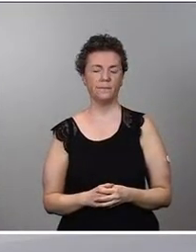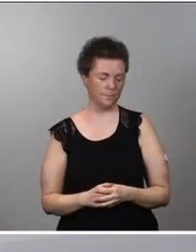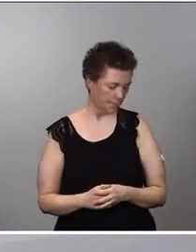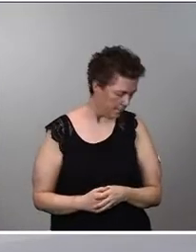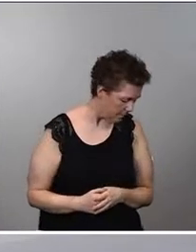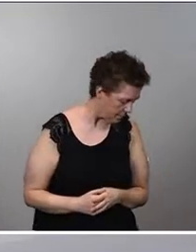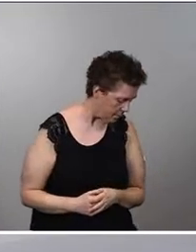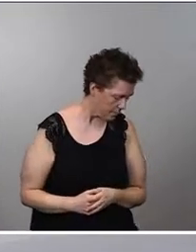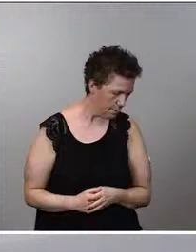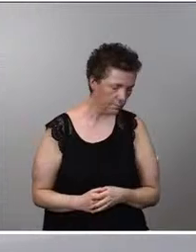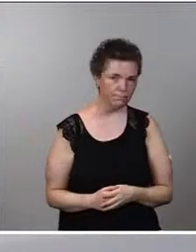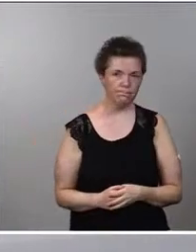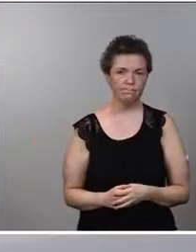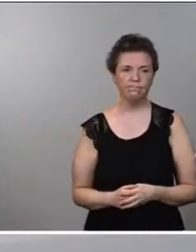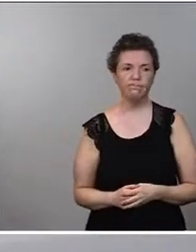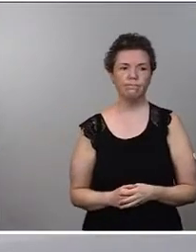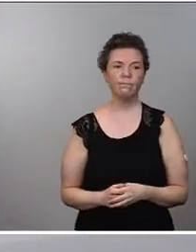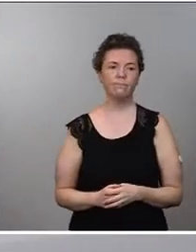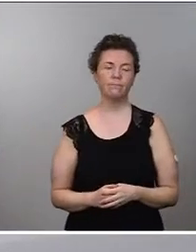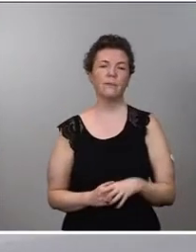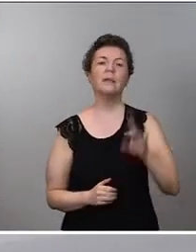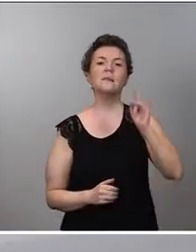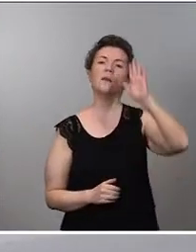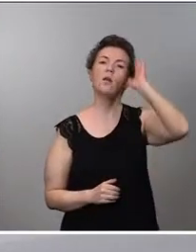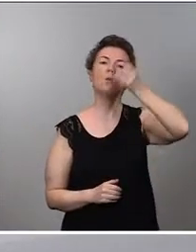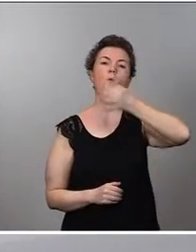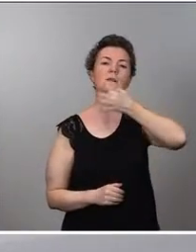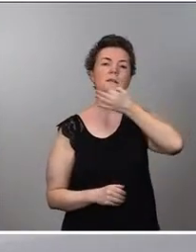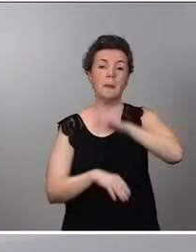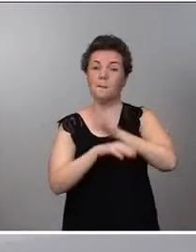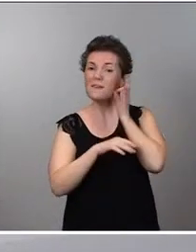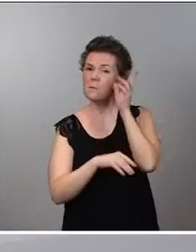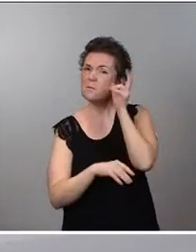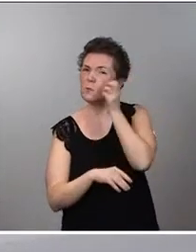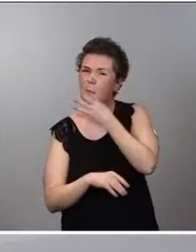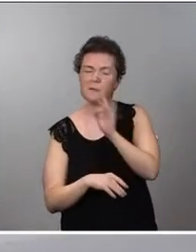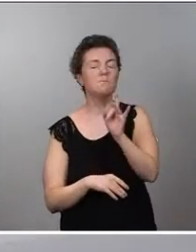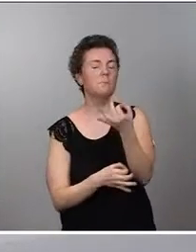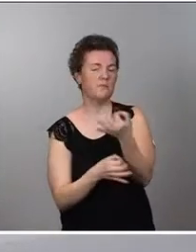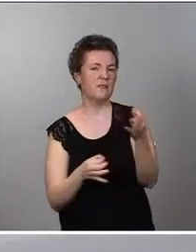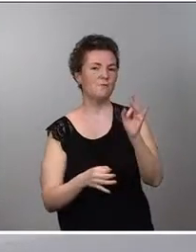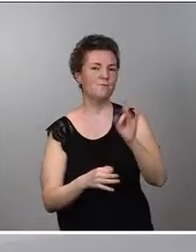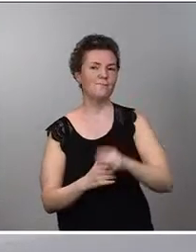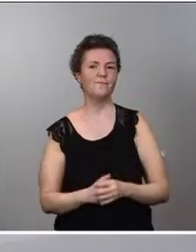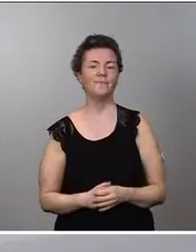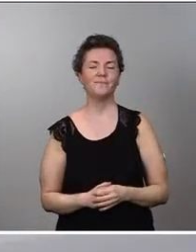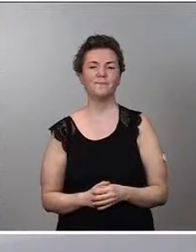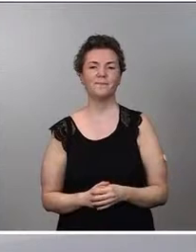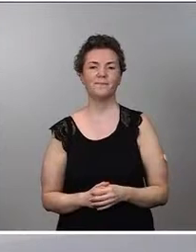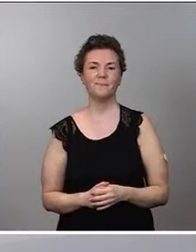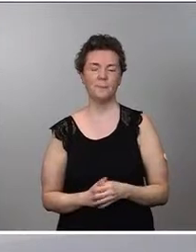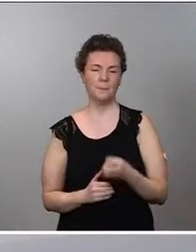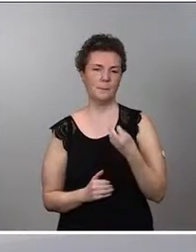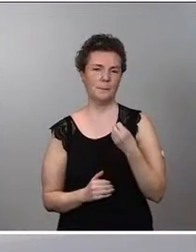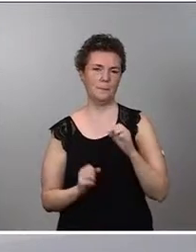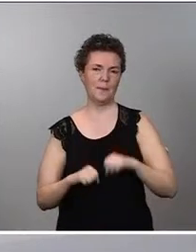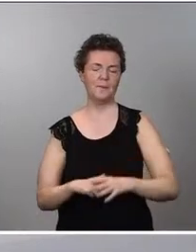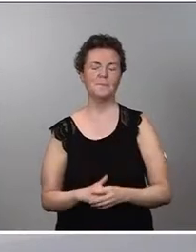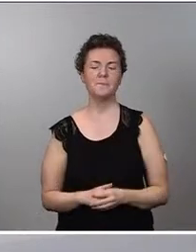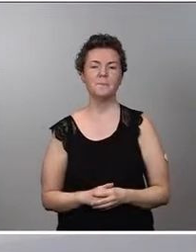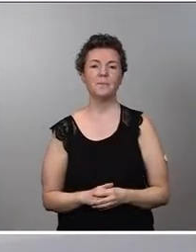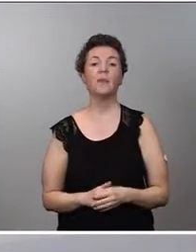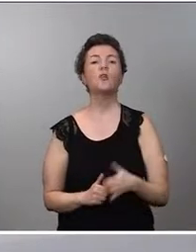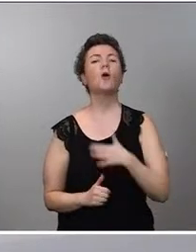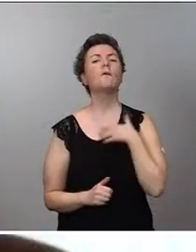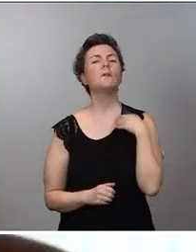Sí, hola, buenas tardes. Ministra, ¿se me escucha? Perfectamente, ¿vale? Vale. Yo le quería